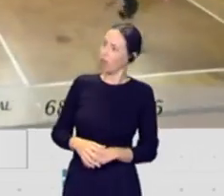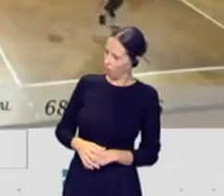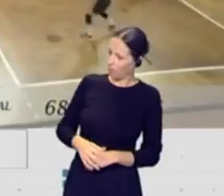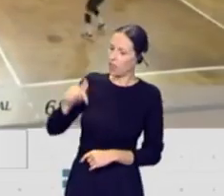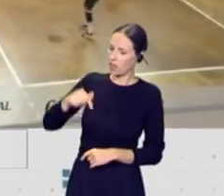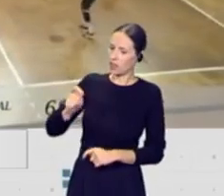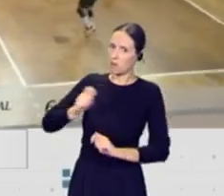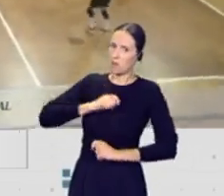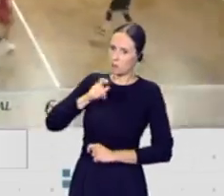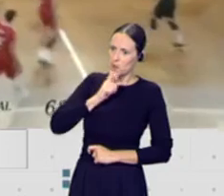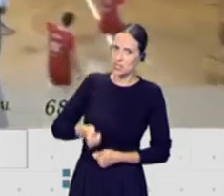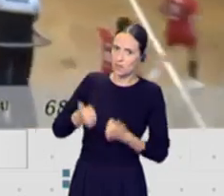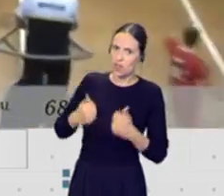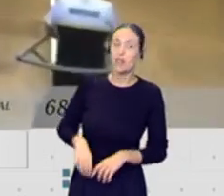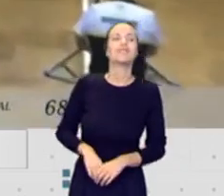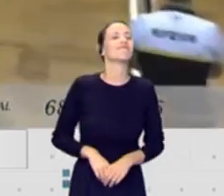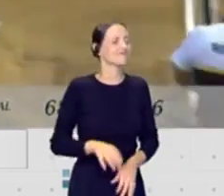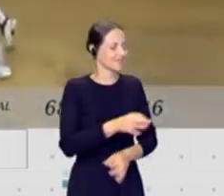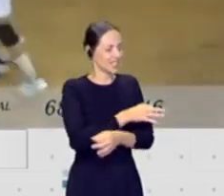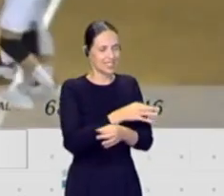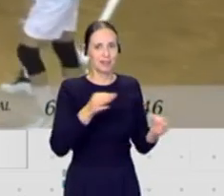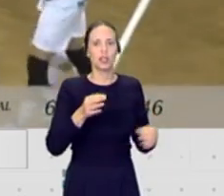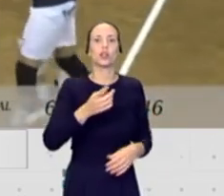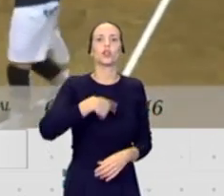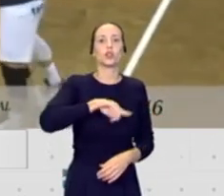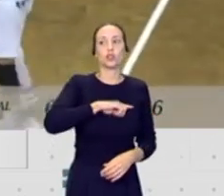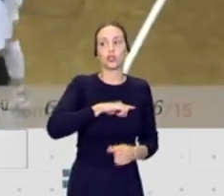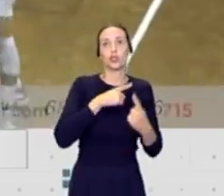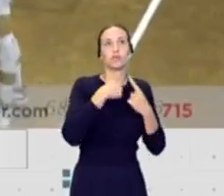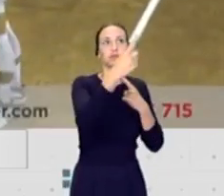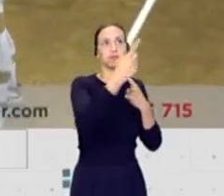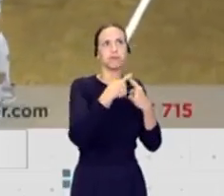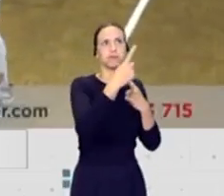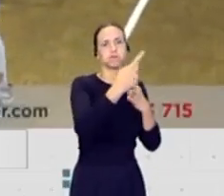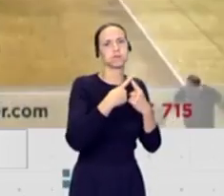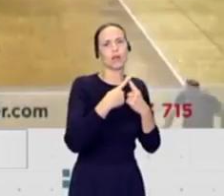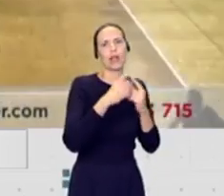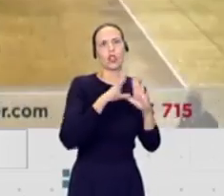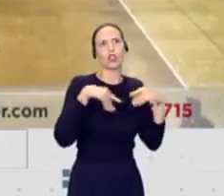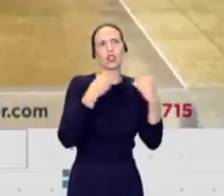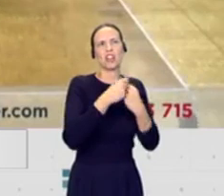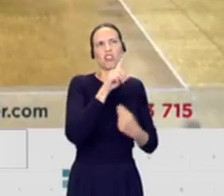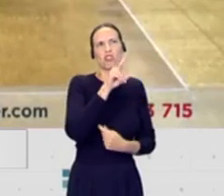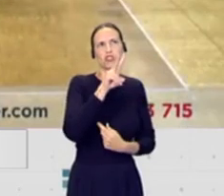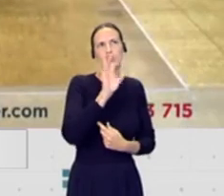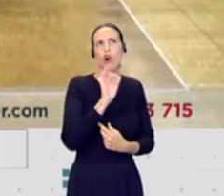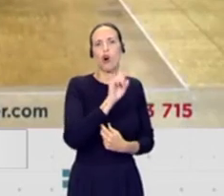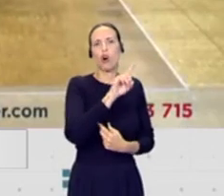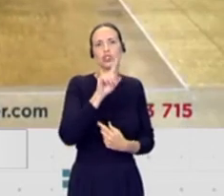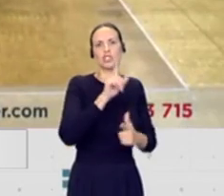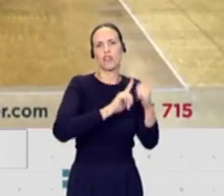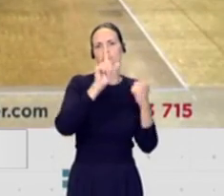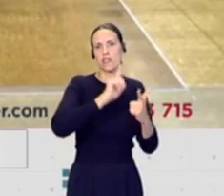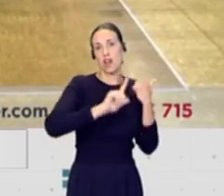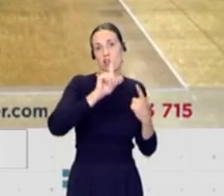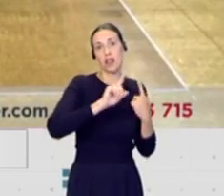equipos canarios? Exactamente. Nosotros sí tenemos que hacer, pues, 12, 11 viajes durante una temporada, pero bueno, para